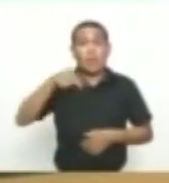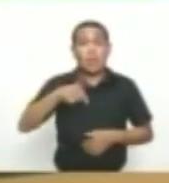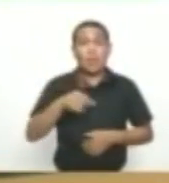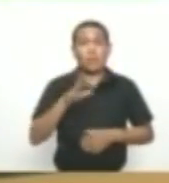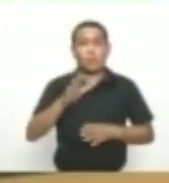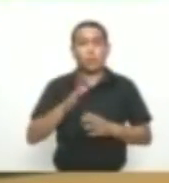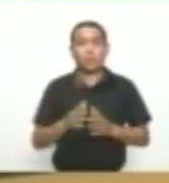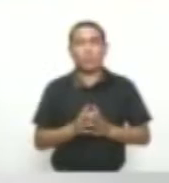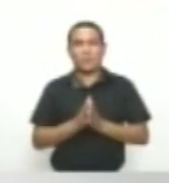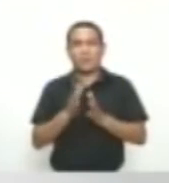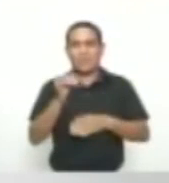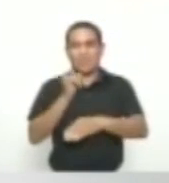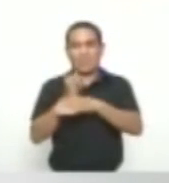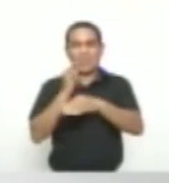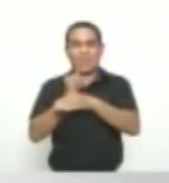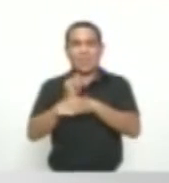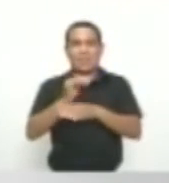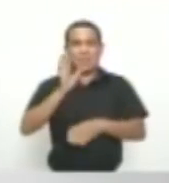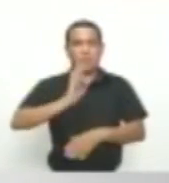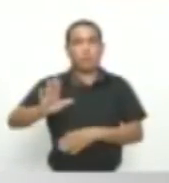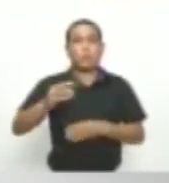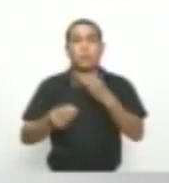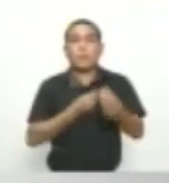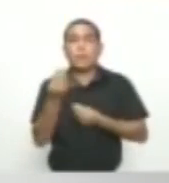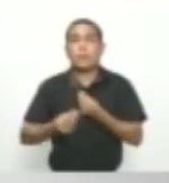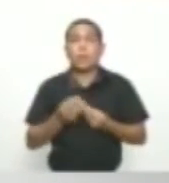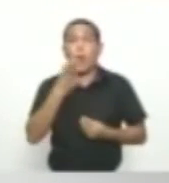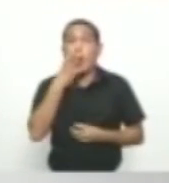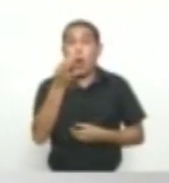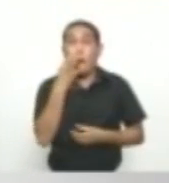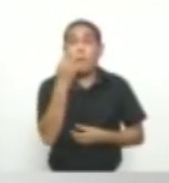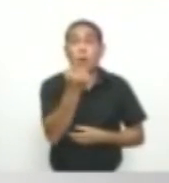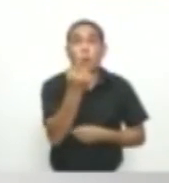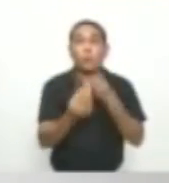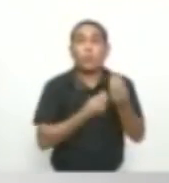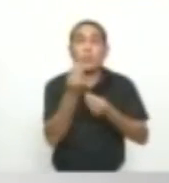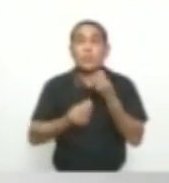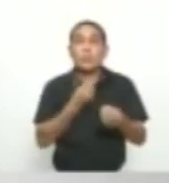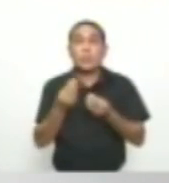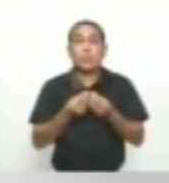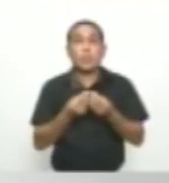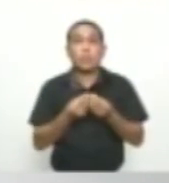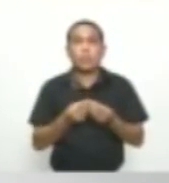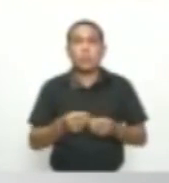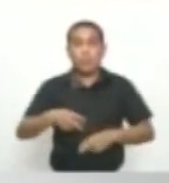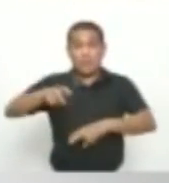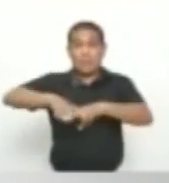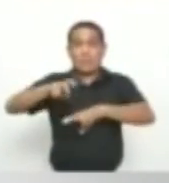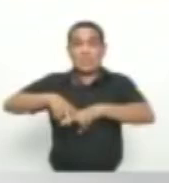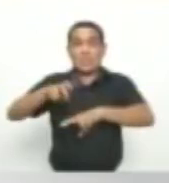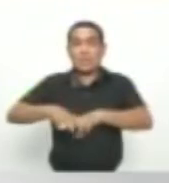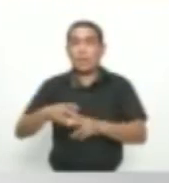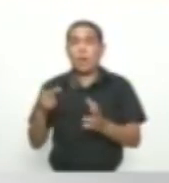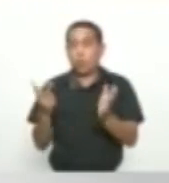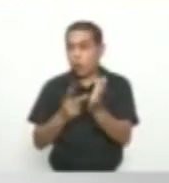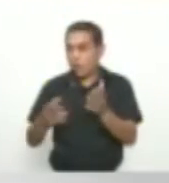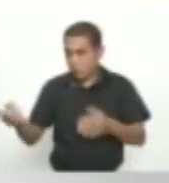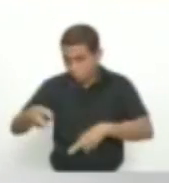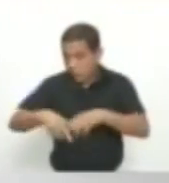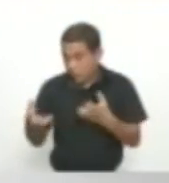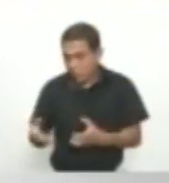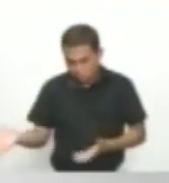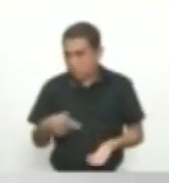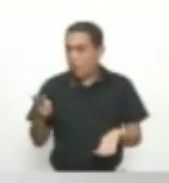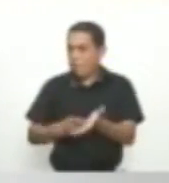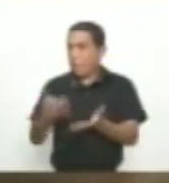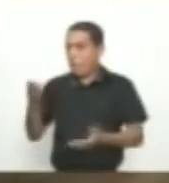Y edupar Un ciudadano Se dedicó Alquilar sillas A 2 mil pesos Como